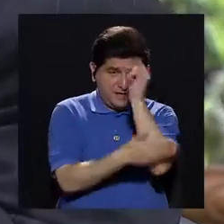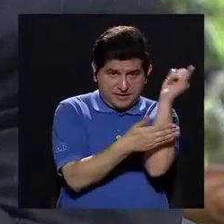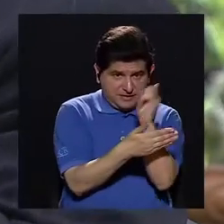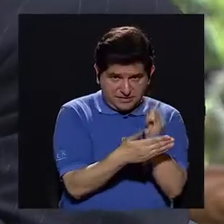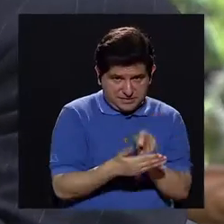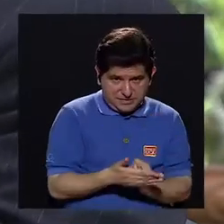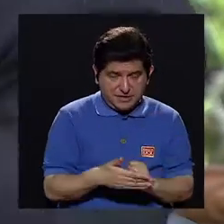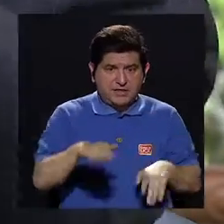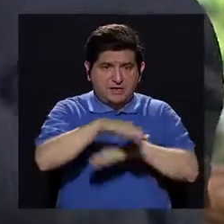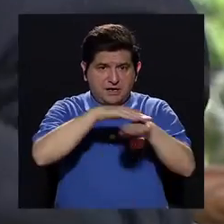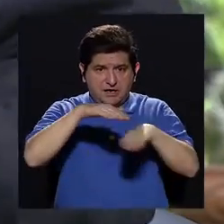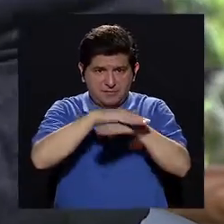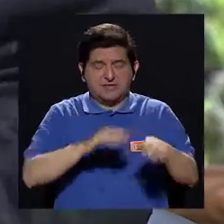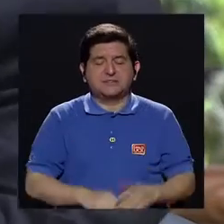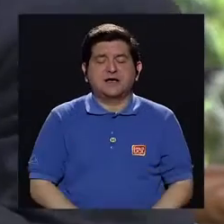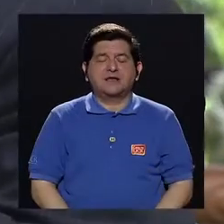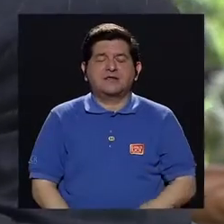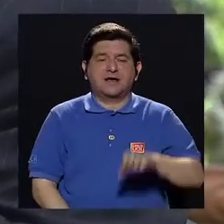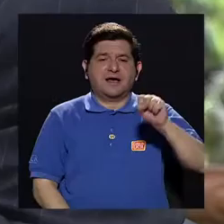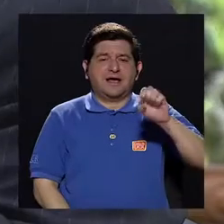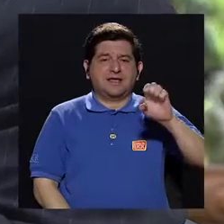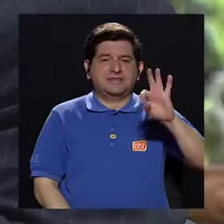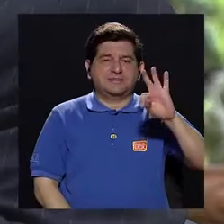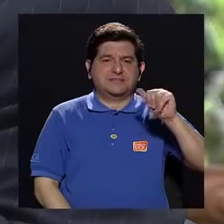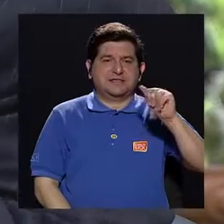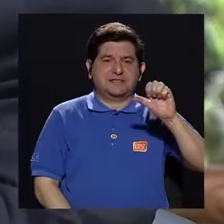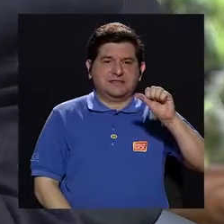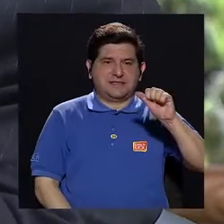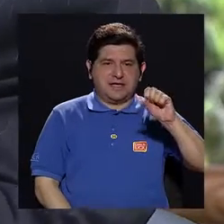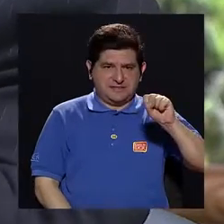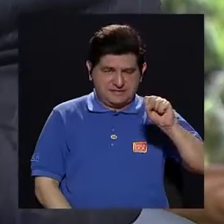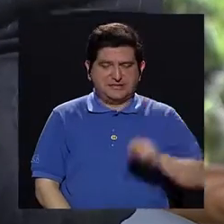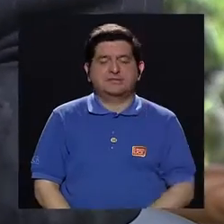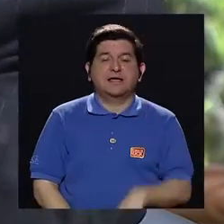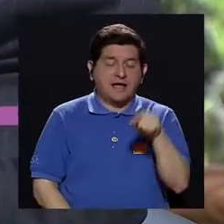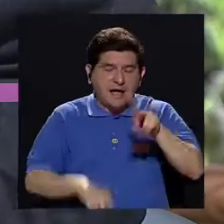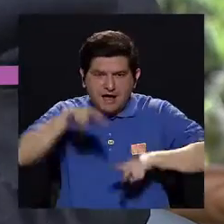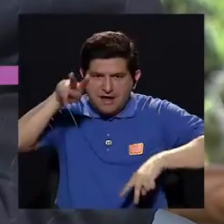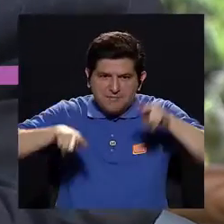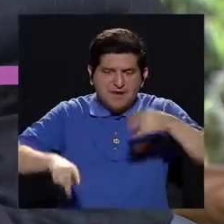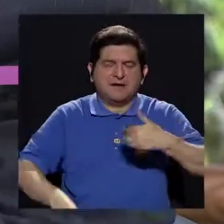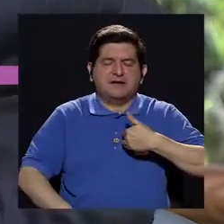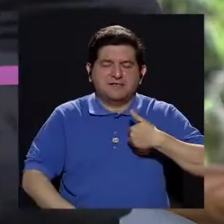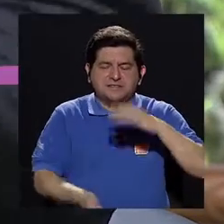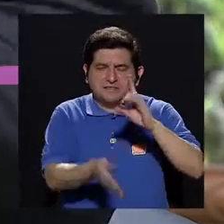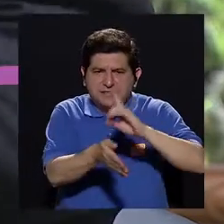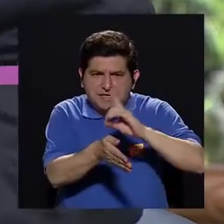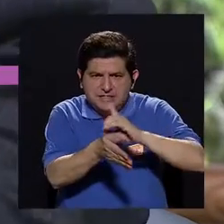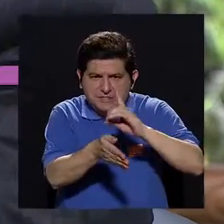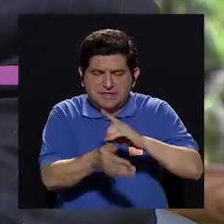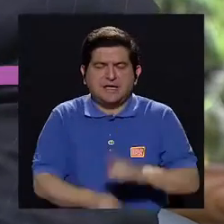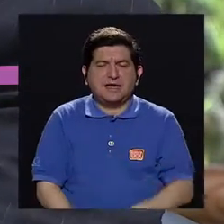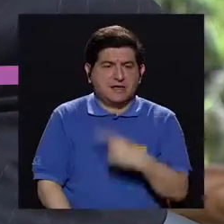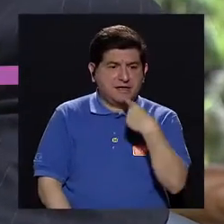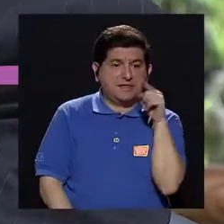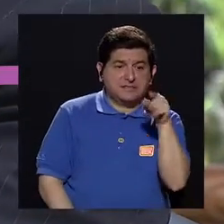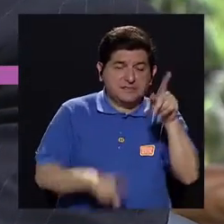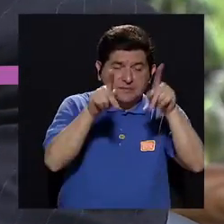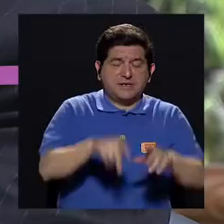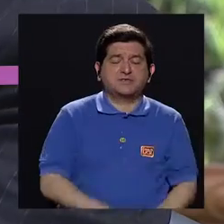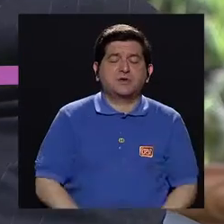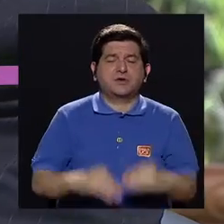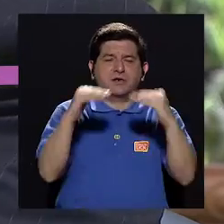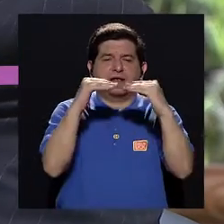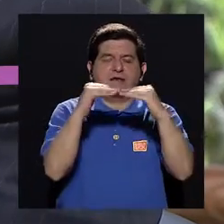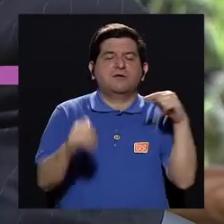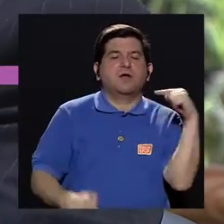fue diseñado en base al CETAS. Este programa, con las variables que le da el doctor, de una vez dice si es